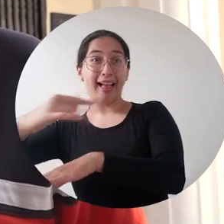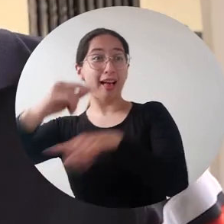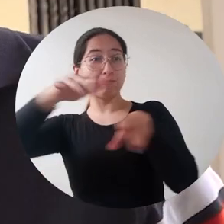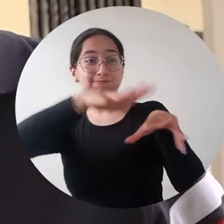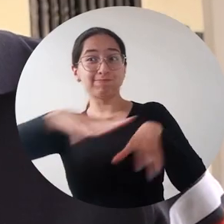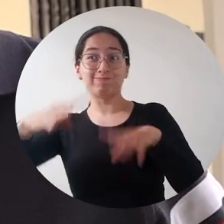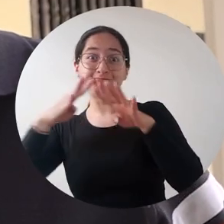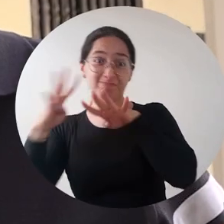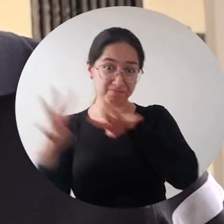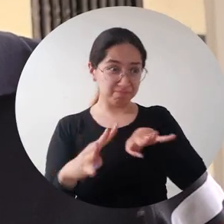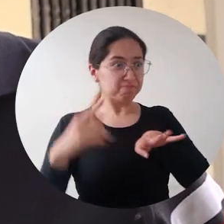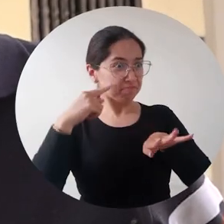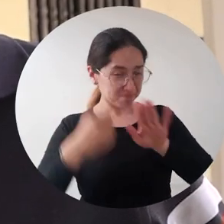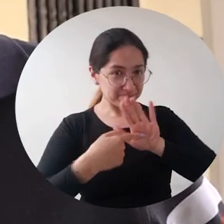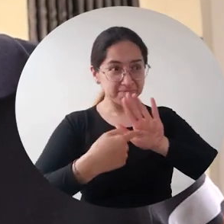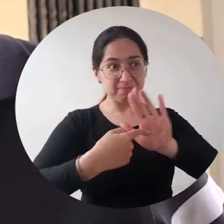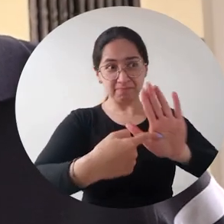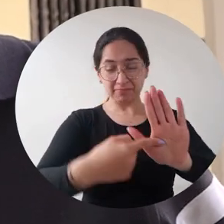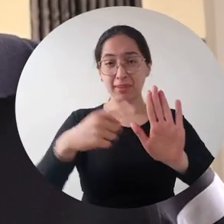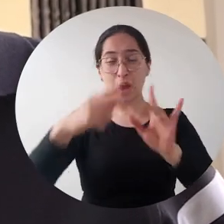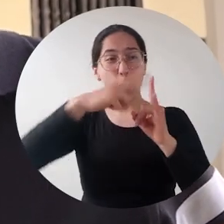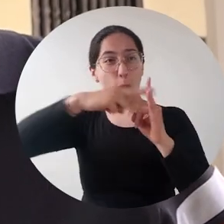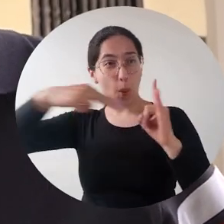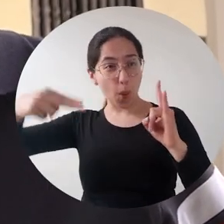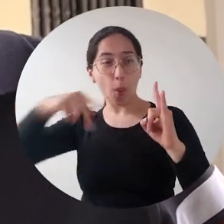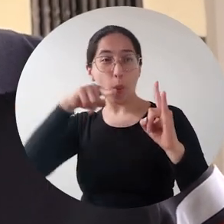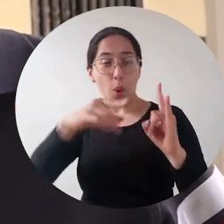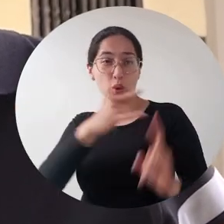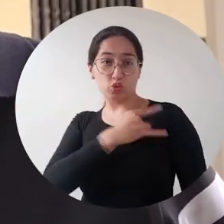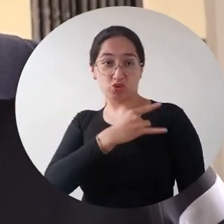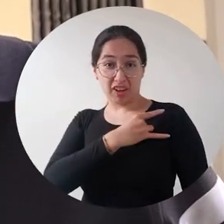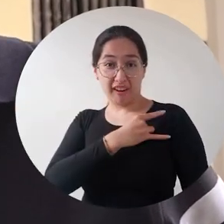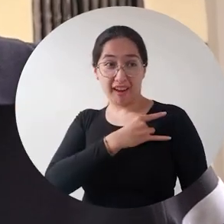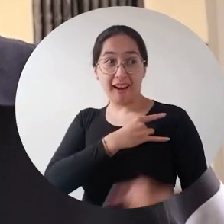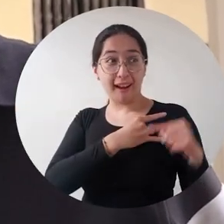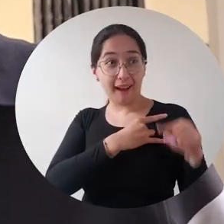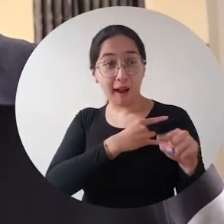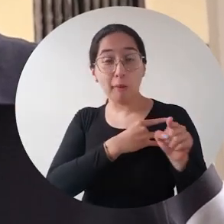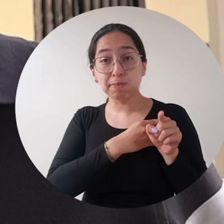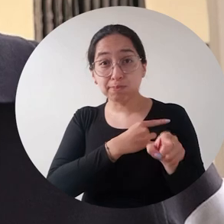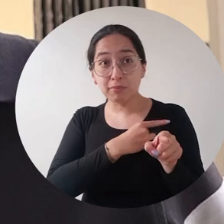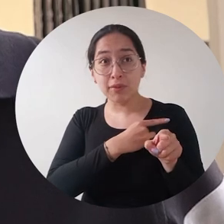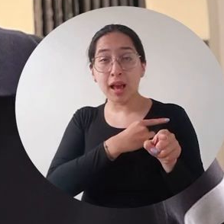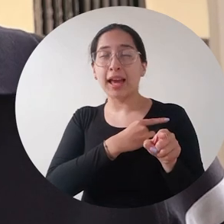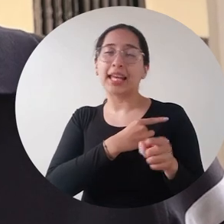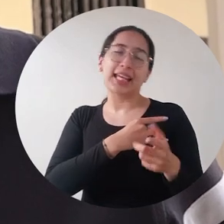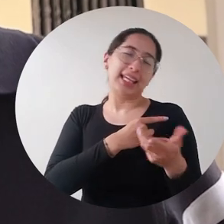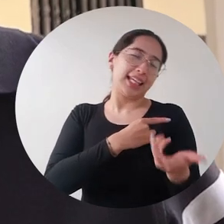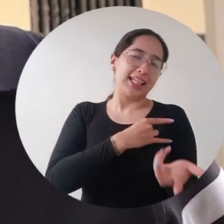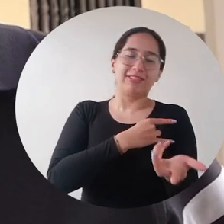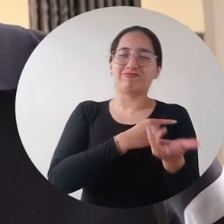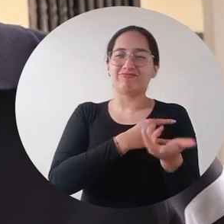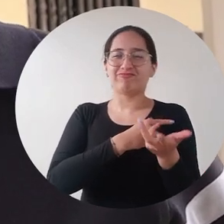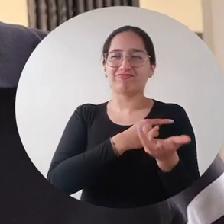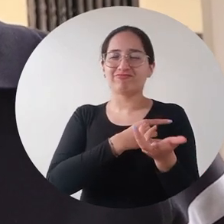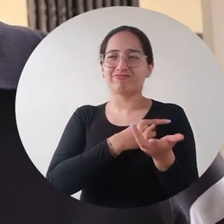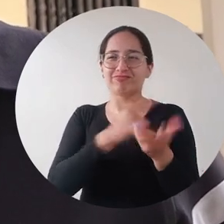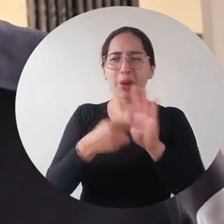Marta, que aquí está la universidad, la universidad que selló esa